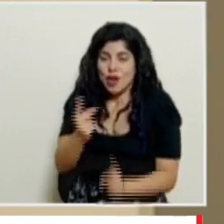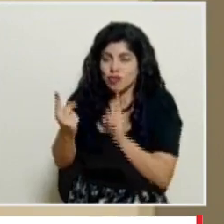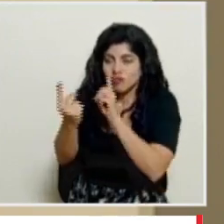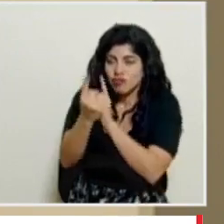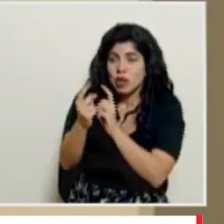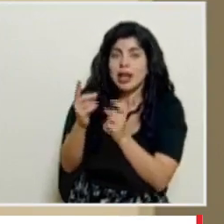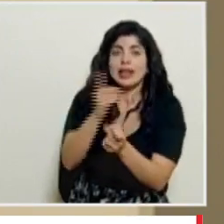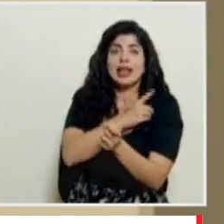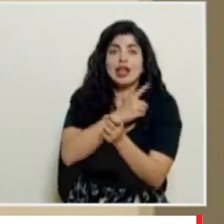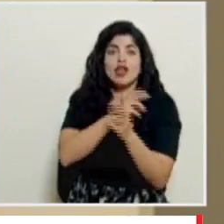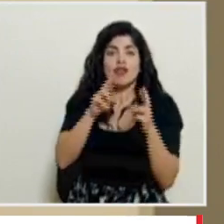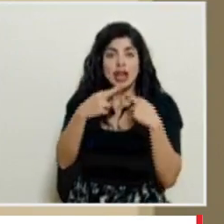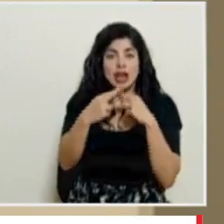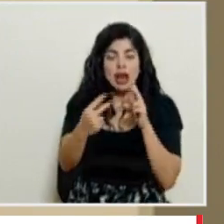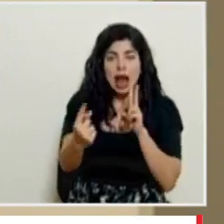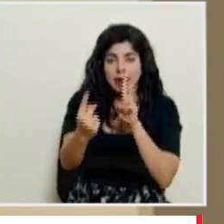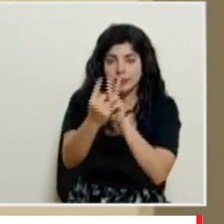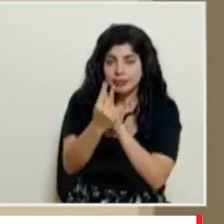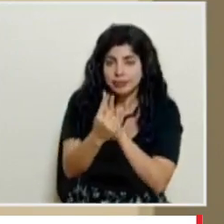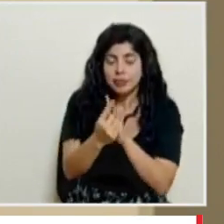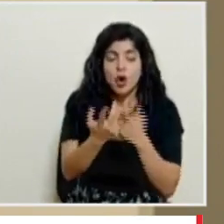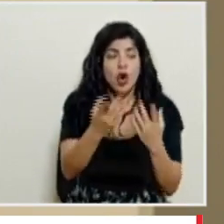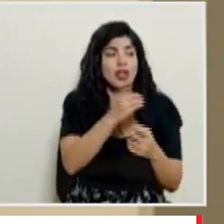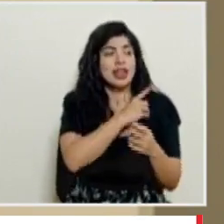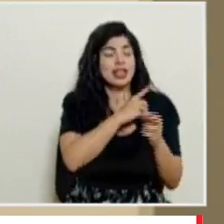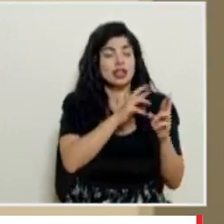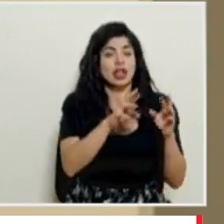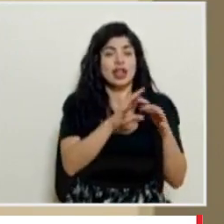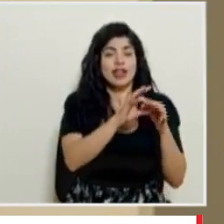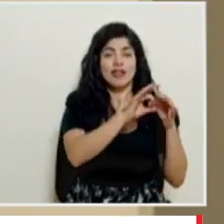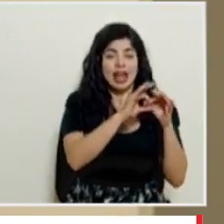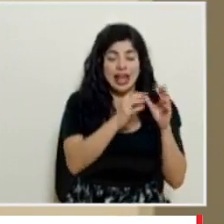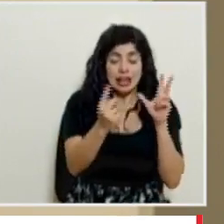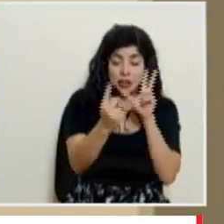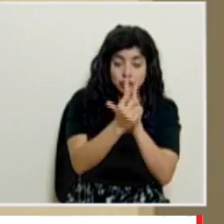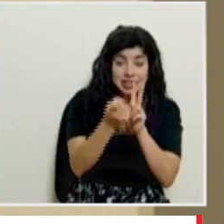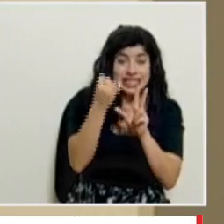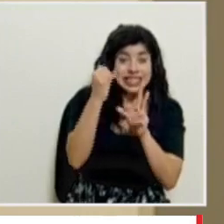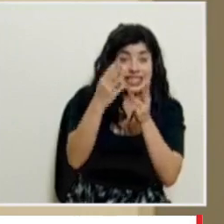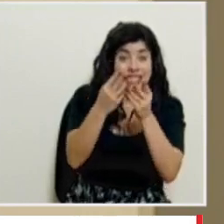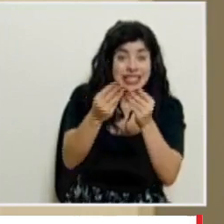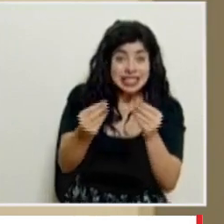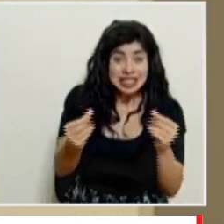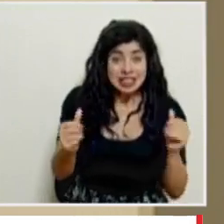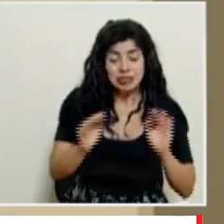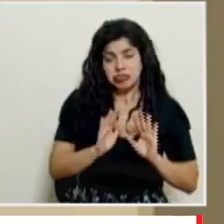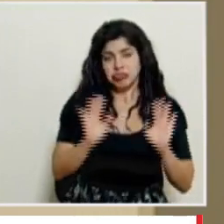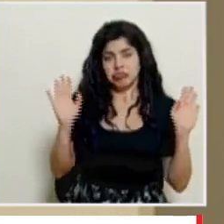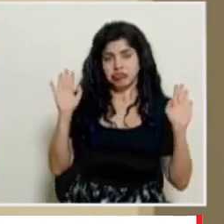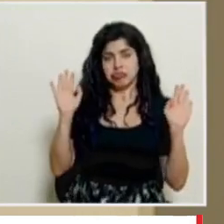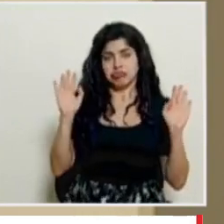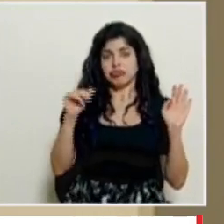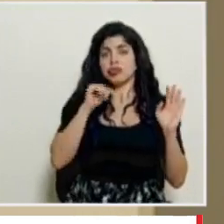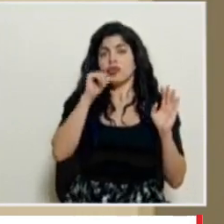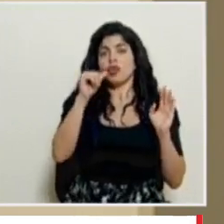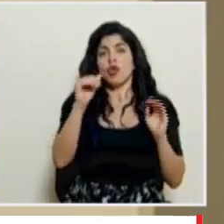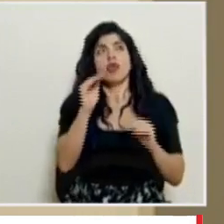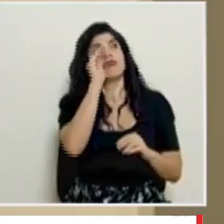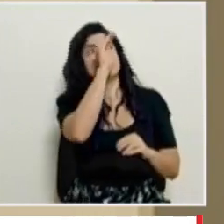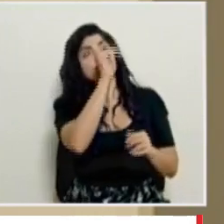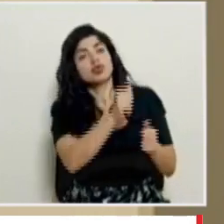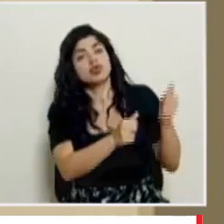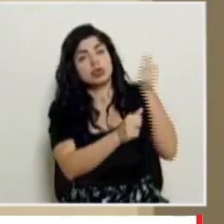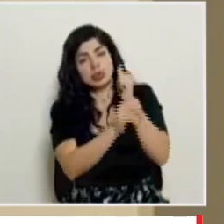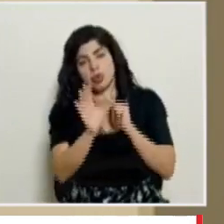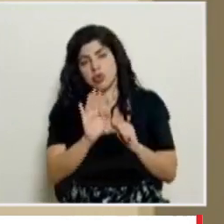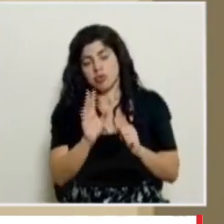regional de ser necesario con la dirección de red y si se resuelve entonces no se eleva a las diferentes instancias